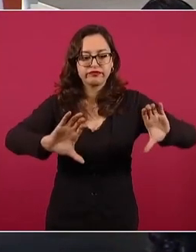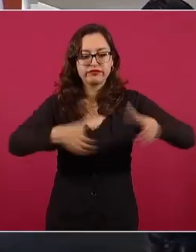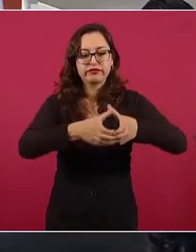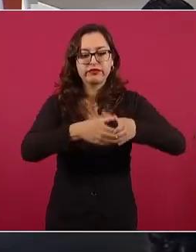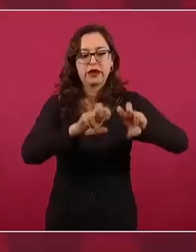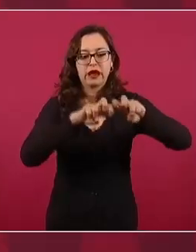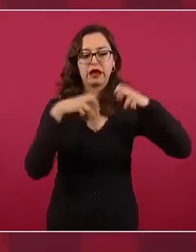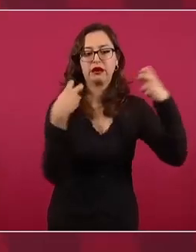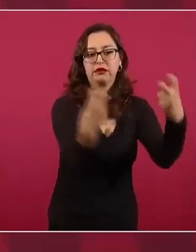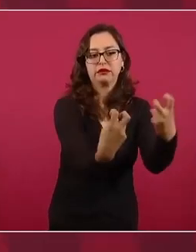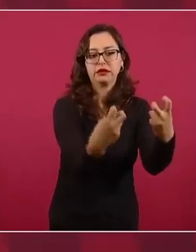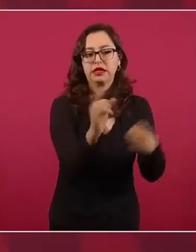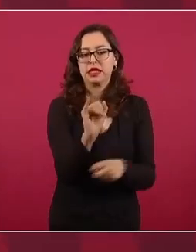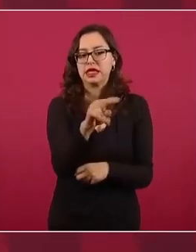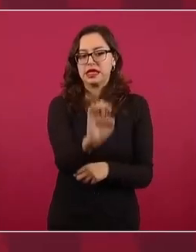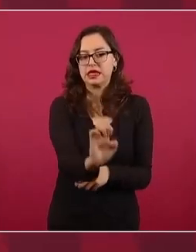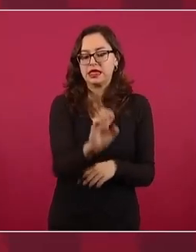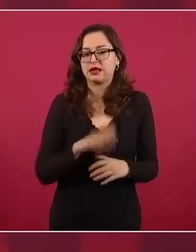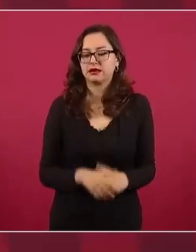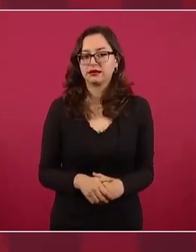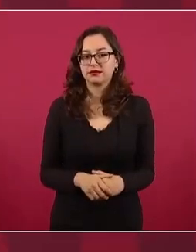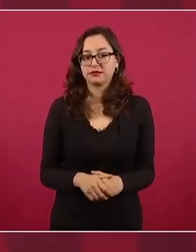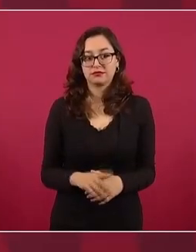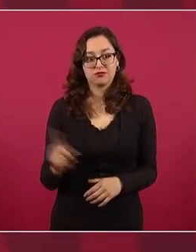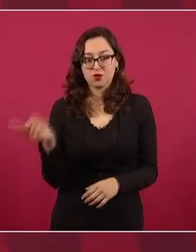sino que los elija el pueblo